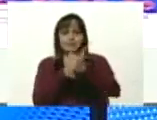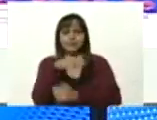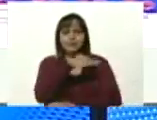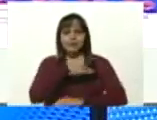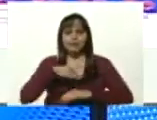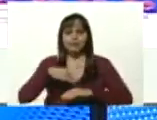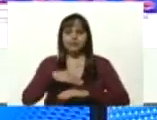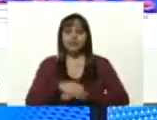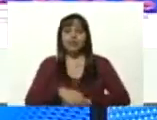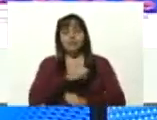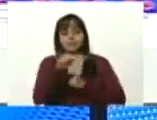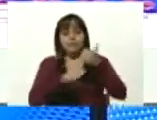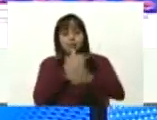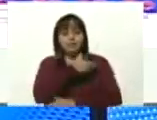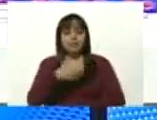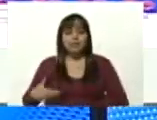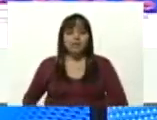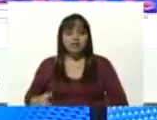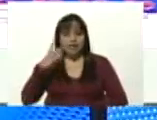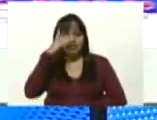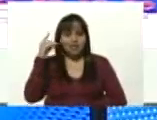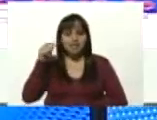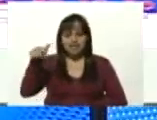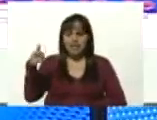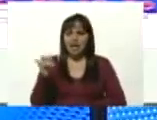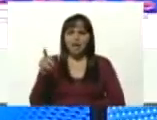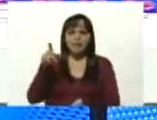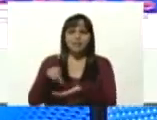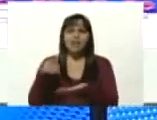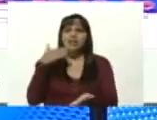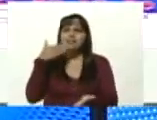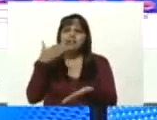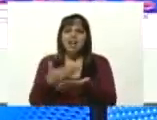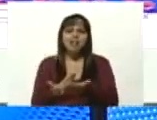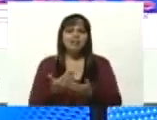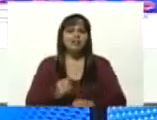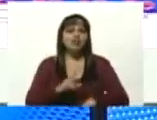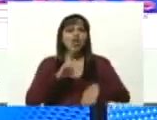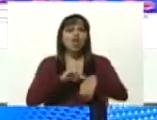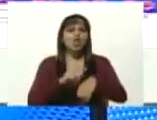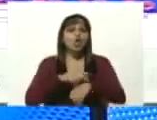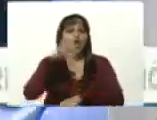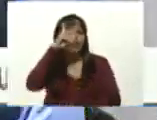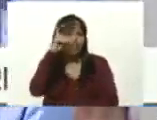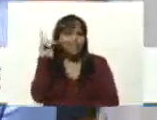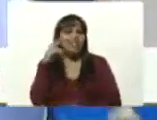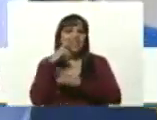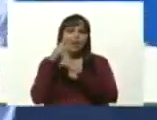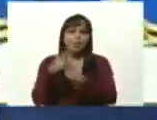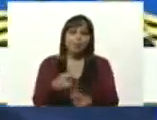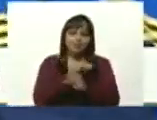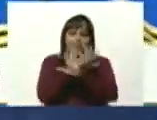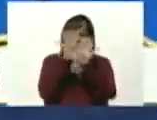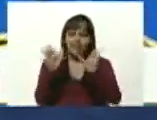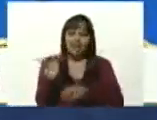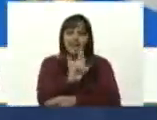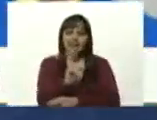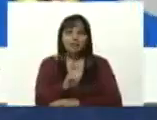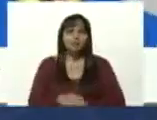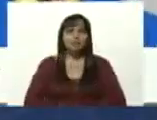que está aquí presente y le doy las gracias a la doctora Delcy Rodríguez por su respuesta oportuna a la